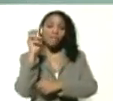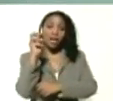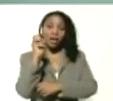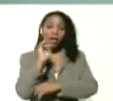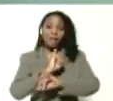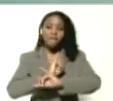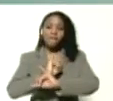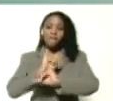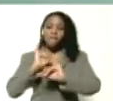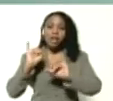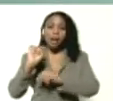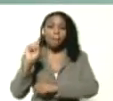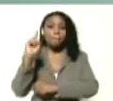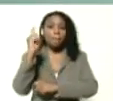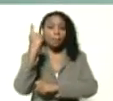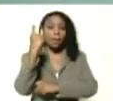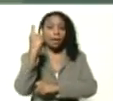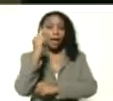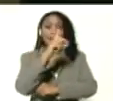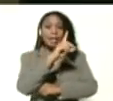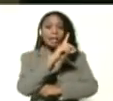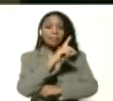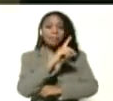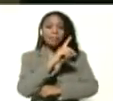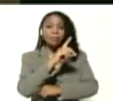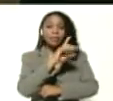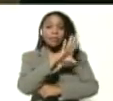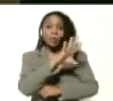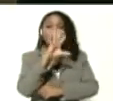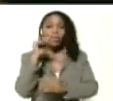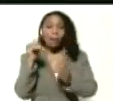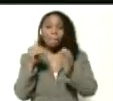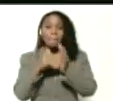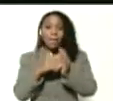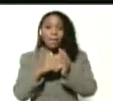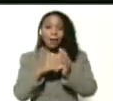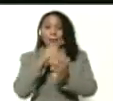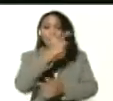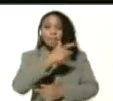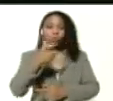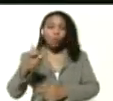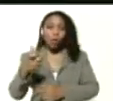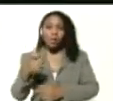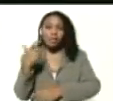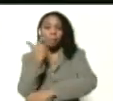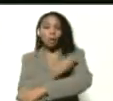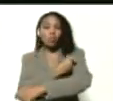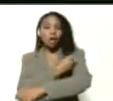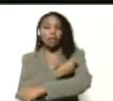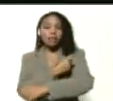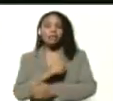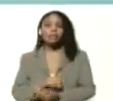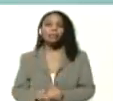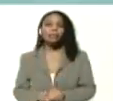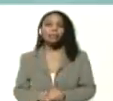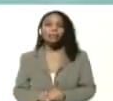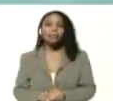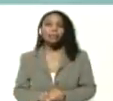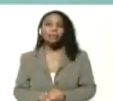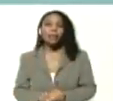terminamos con las primeras 50 mil personas vacunadas y